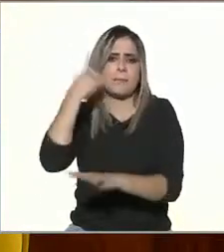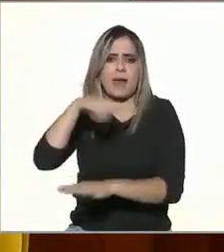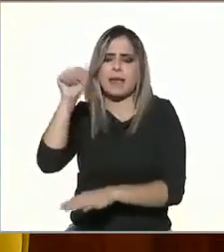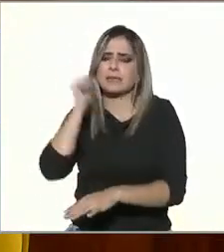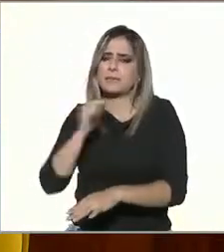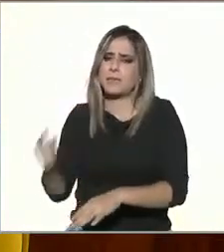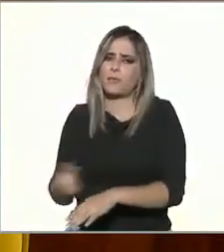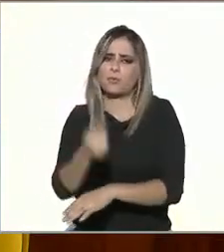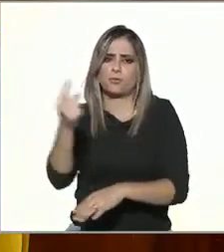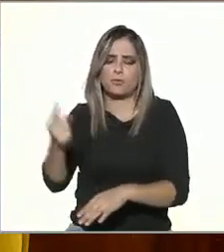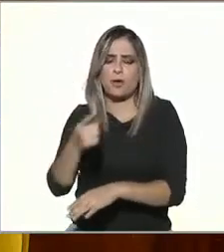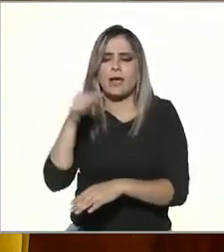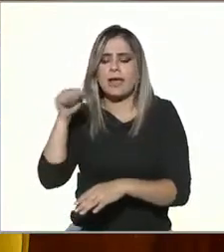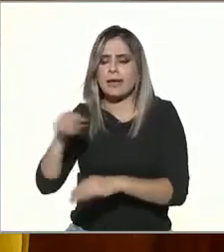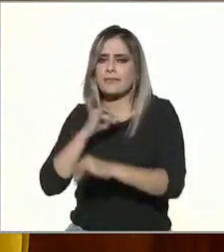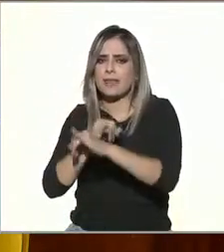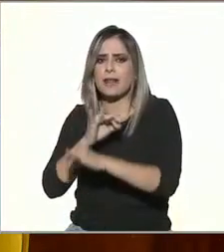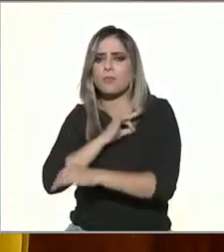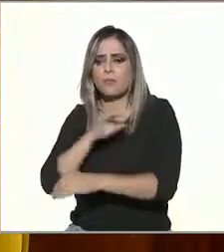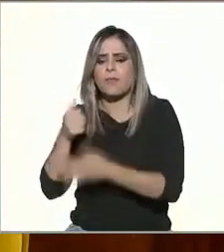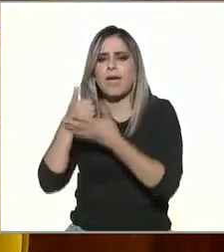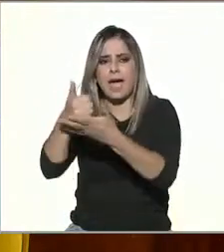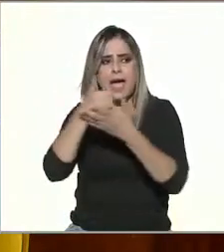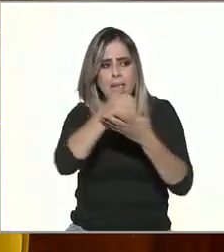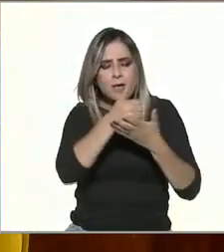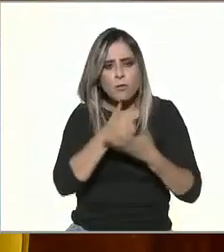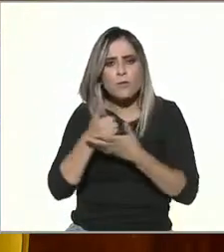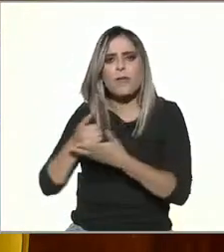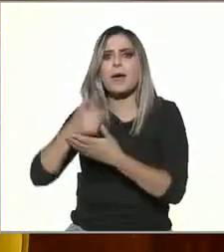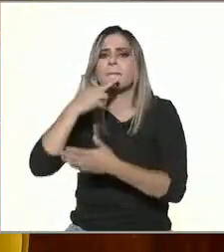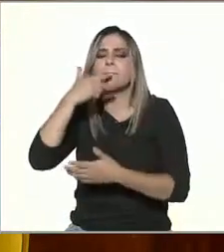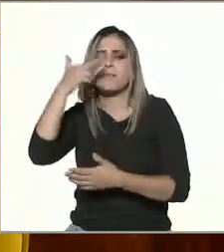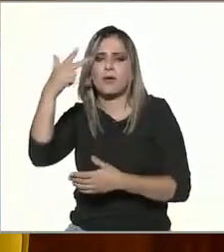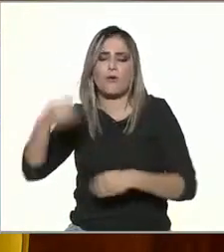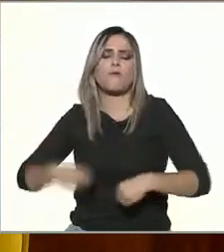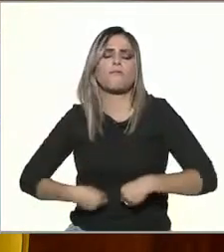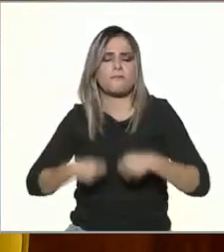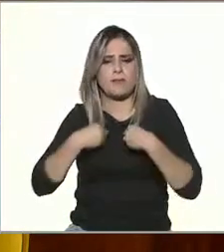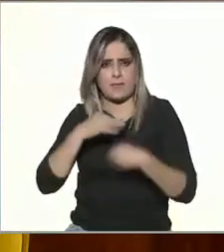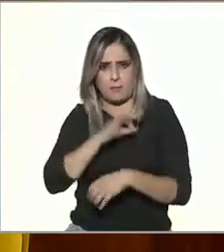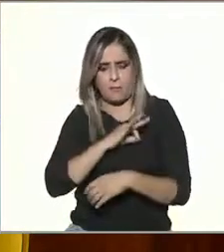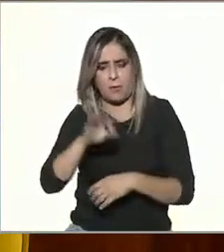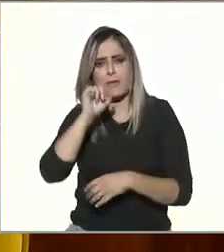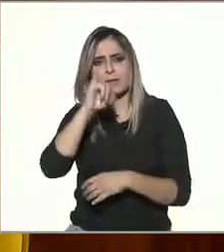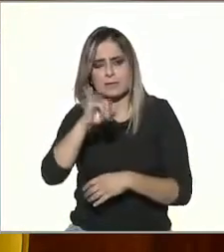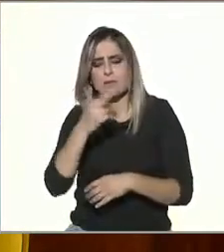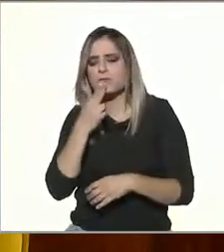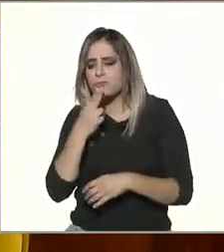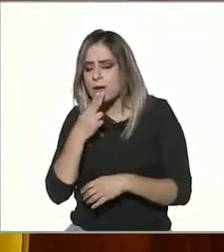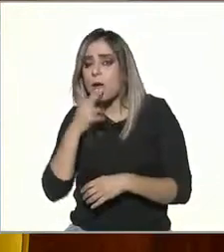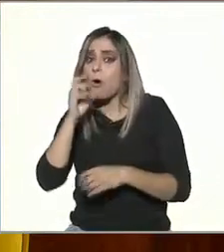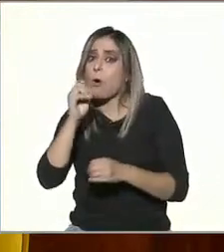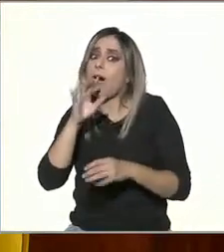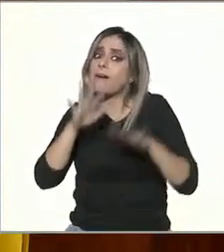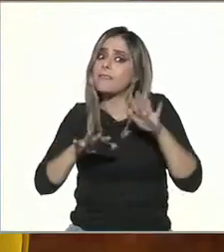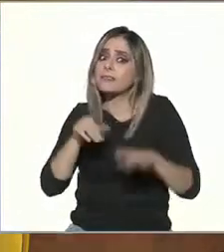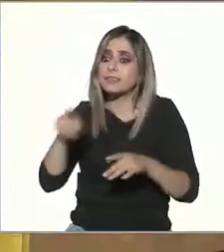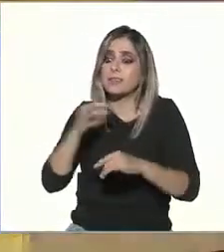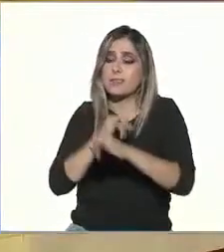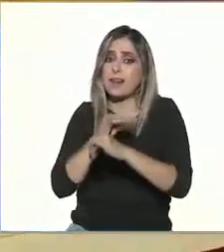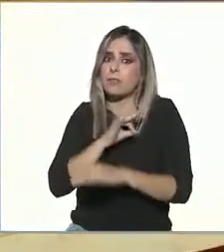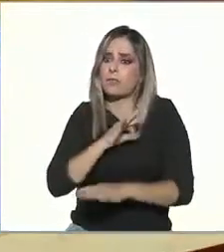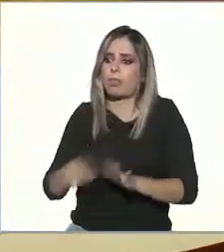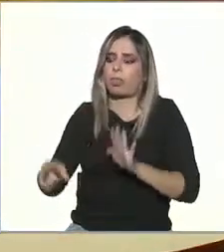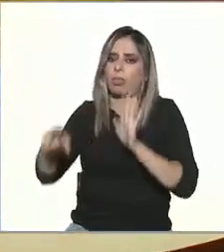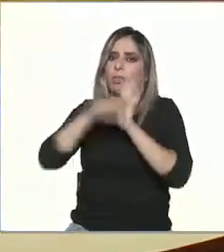para ir ayudándonos a tener mejores condiciones de vida y también nos puede empeorar las